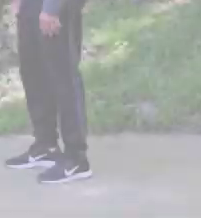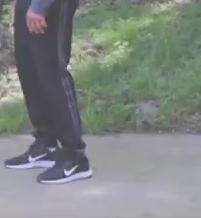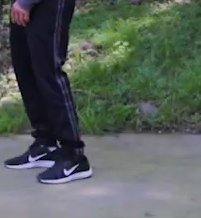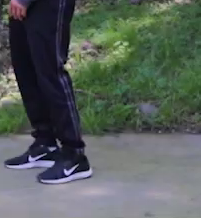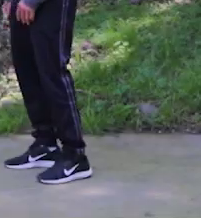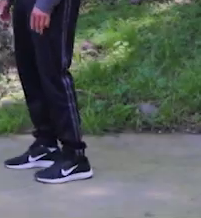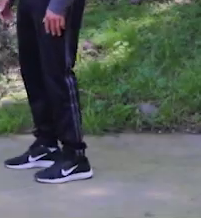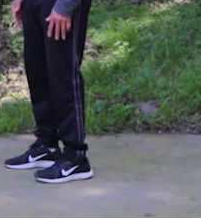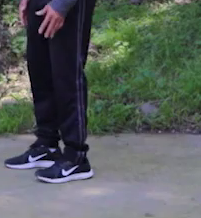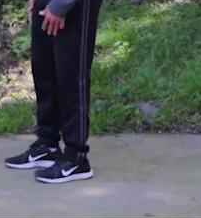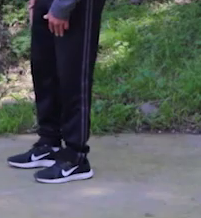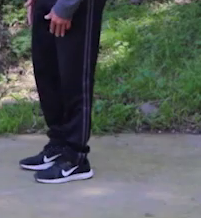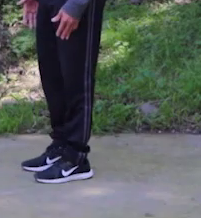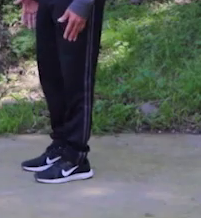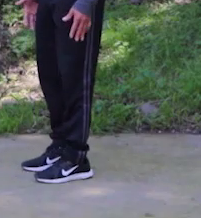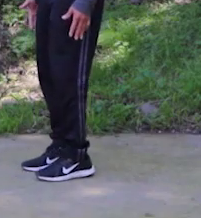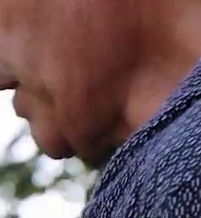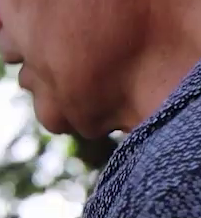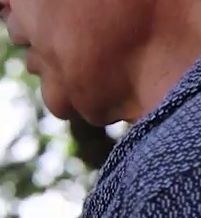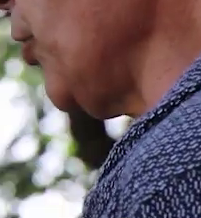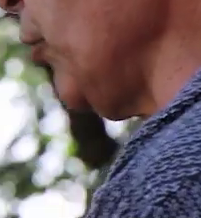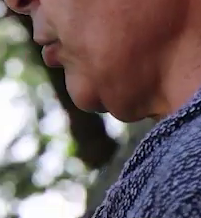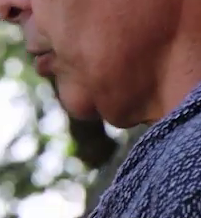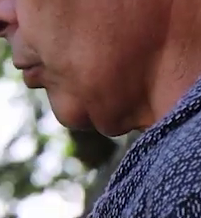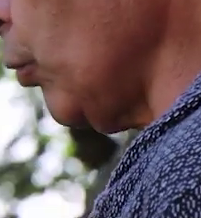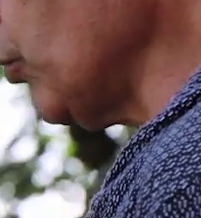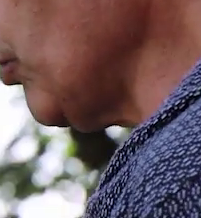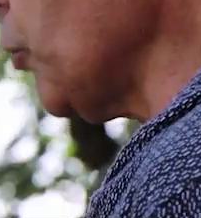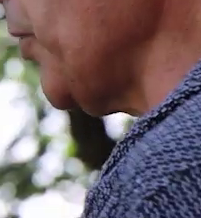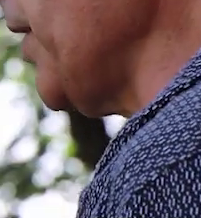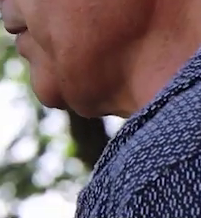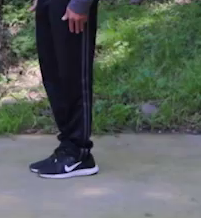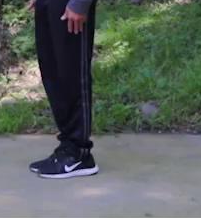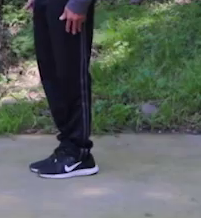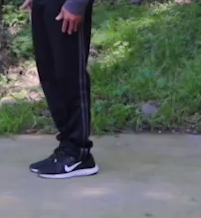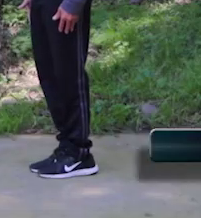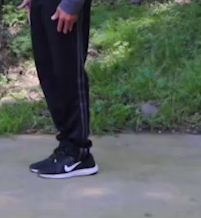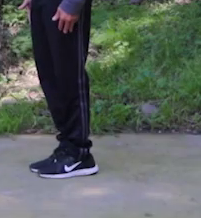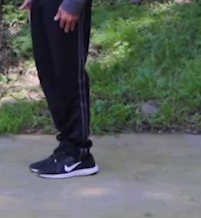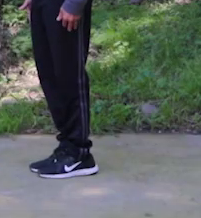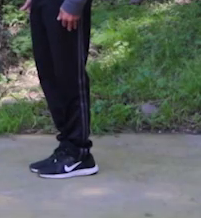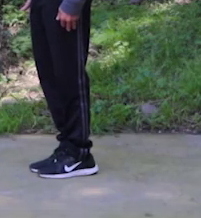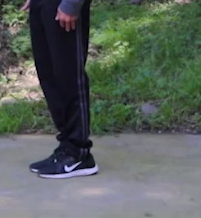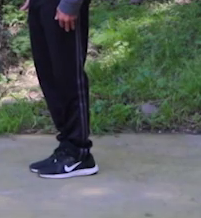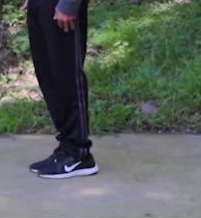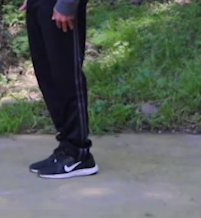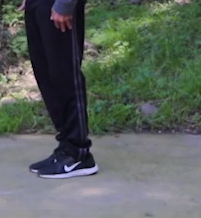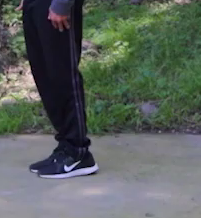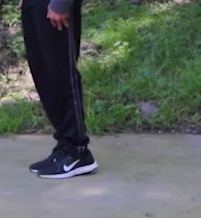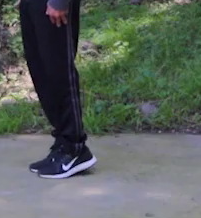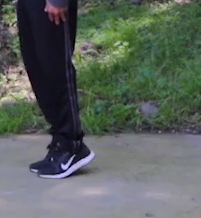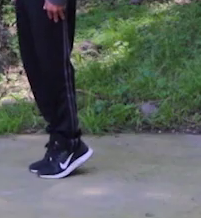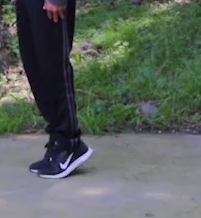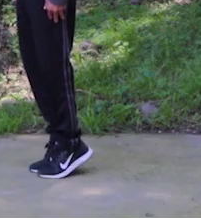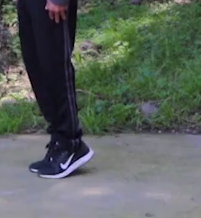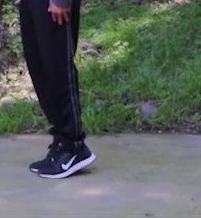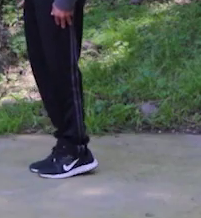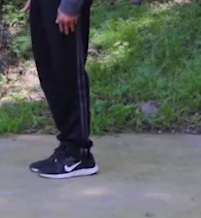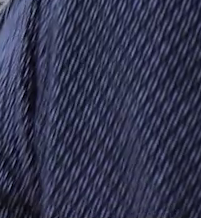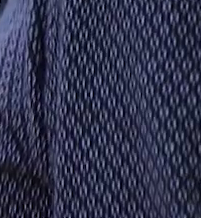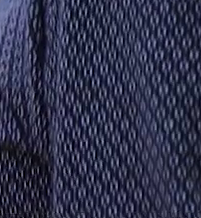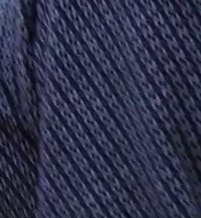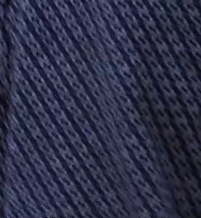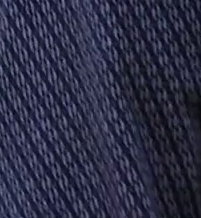Vamos a trabajar pantorrilla. Vamos a parar derechos. Juntos los pies. Y lo único que vamos a hacer es elevar nuestros talones.